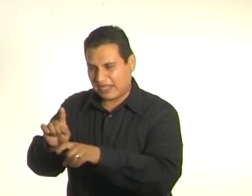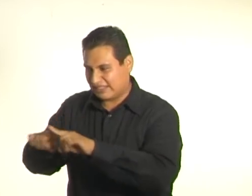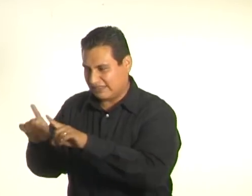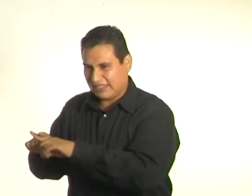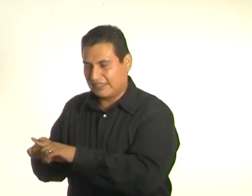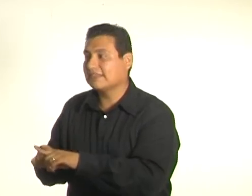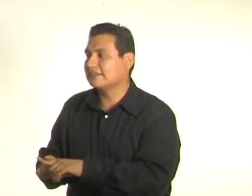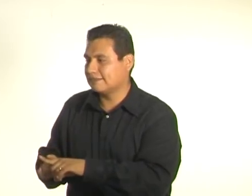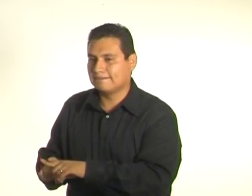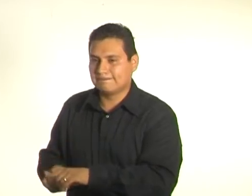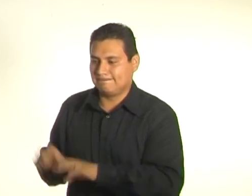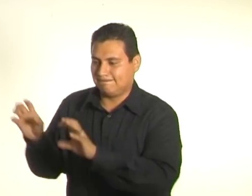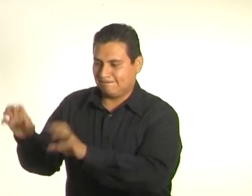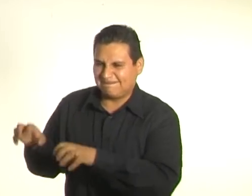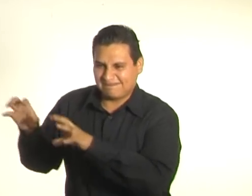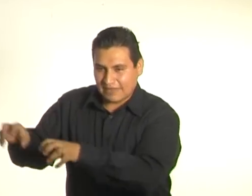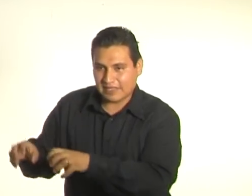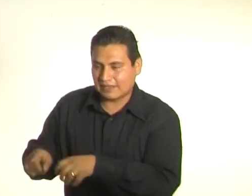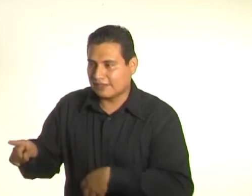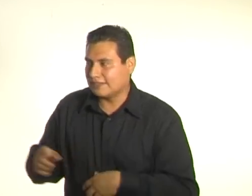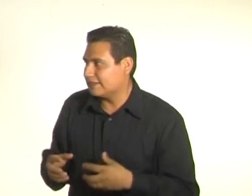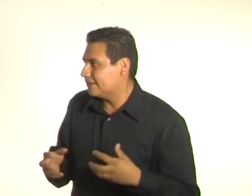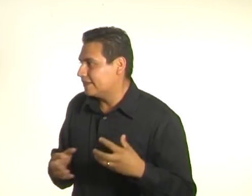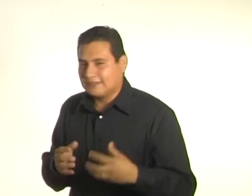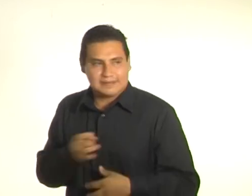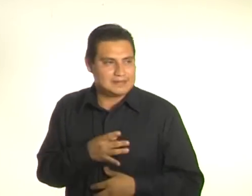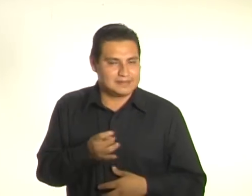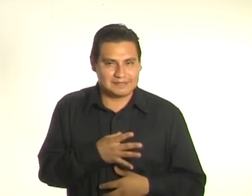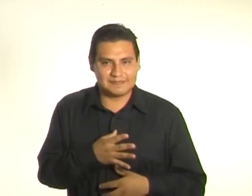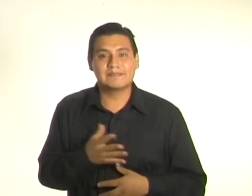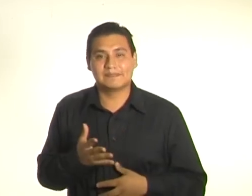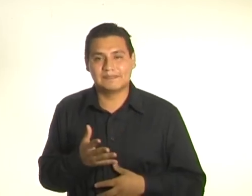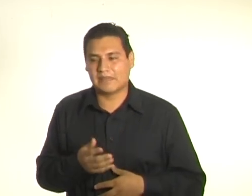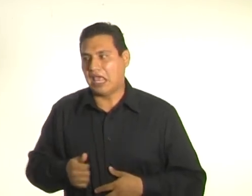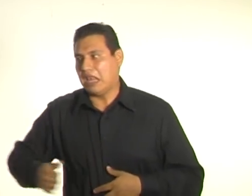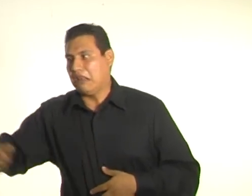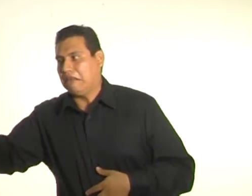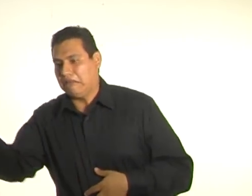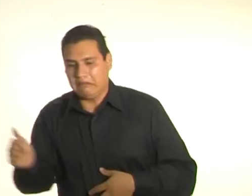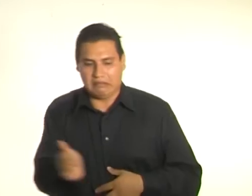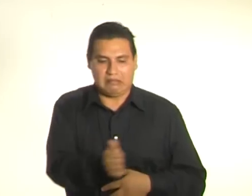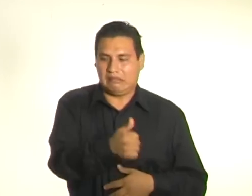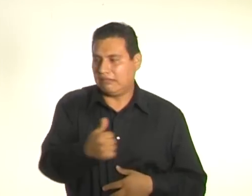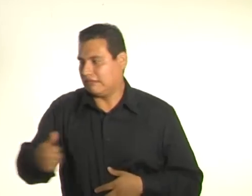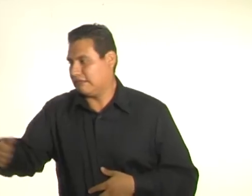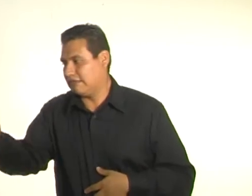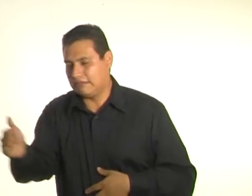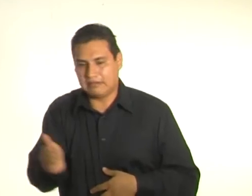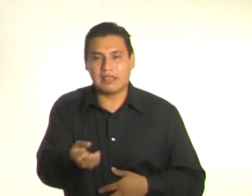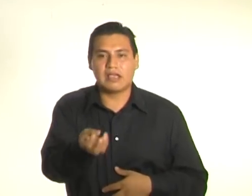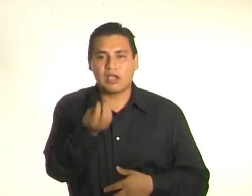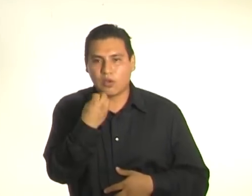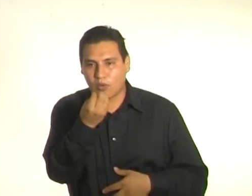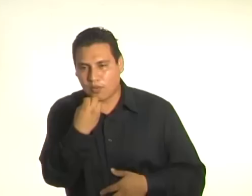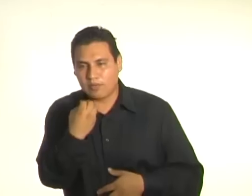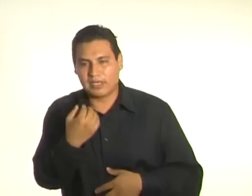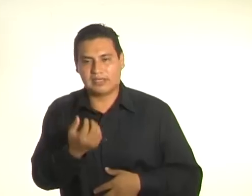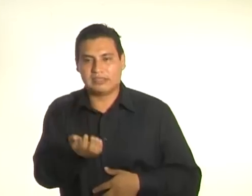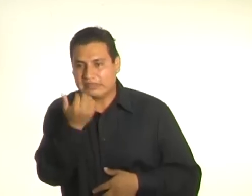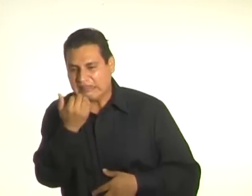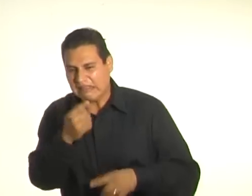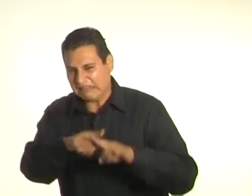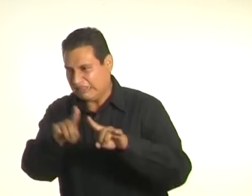Claro, que de tanto ir y venir, Sixto acababa agotado. Pero no le importaba nada